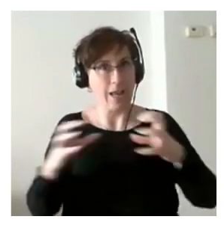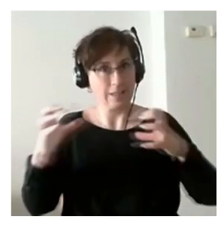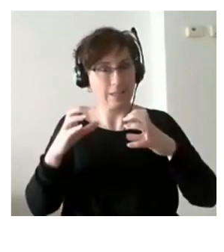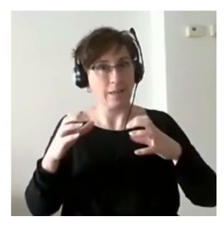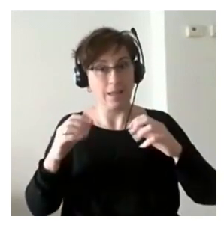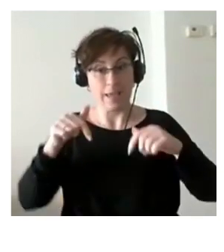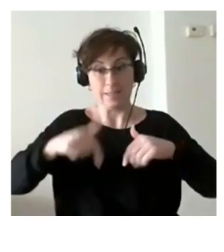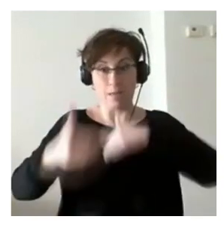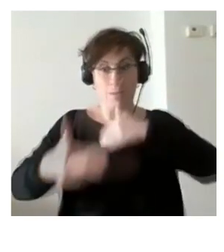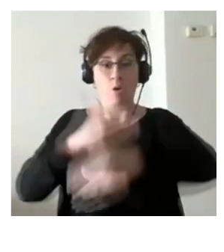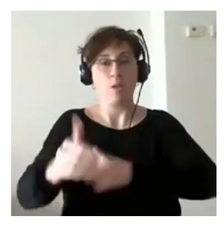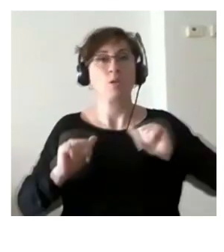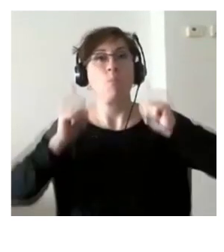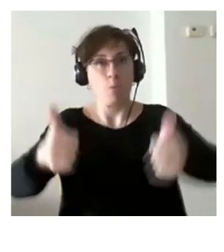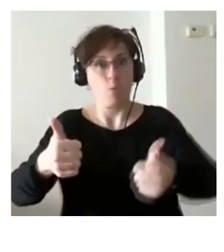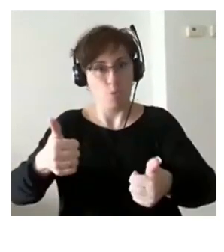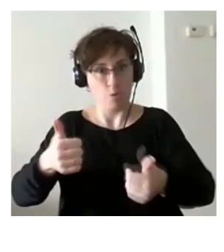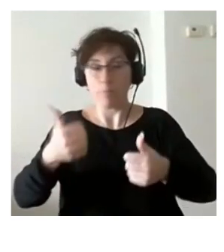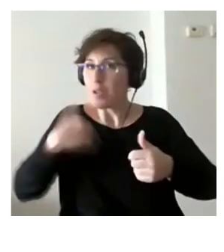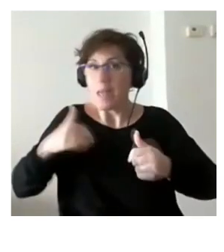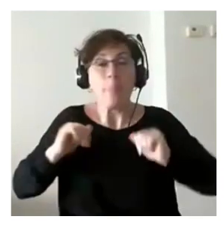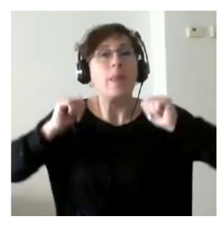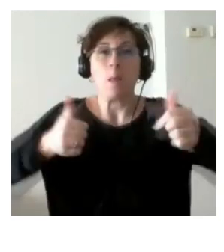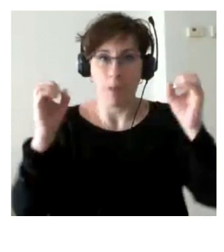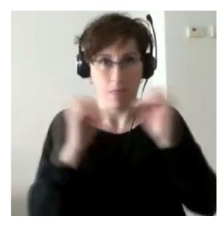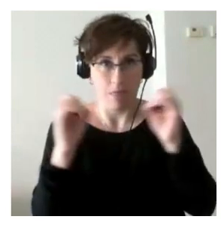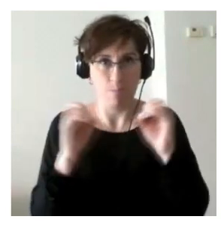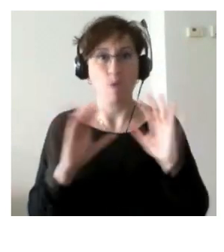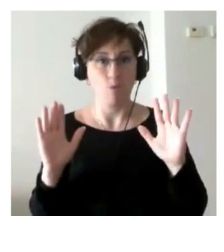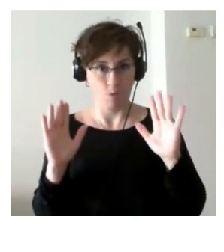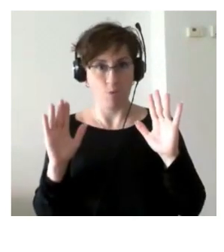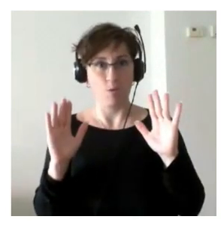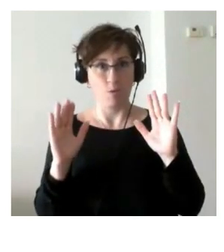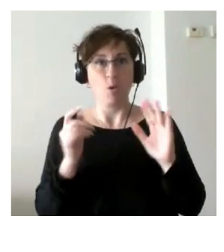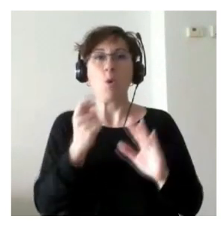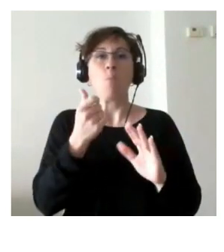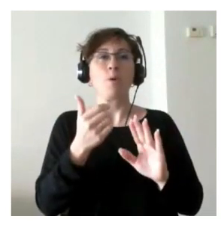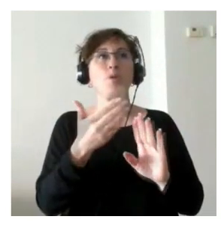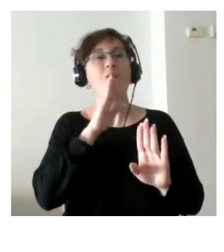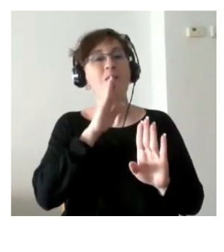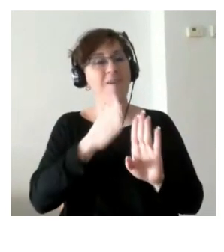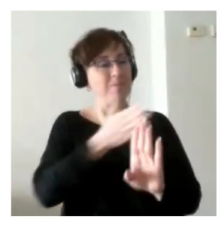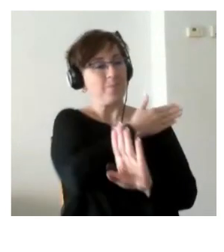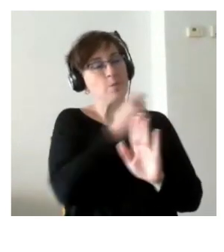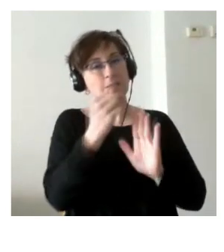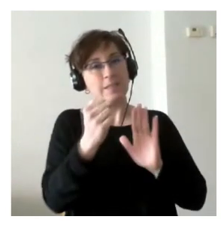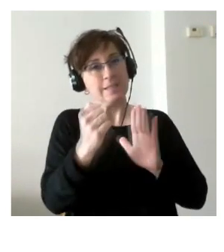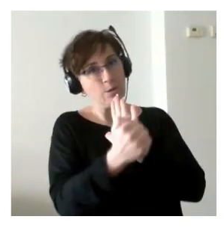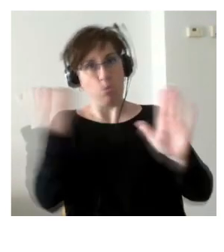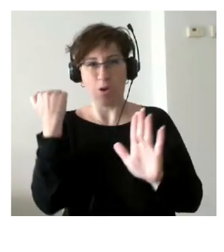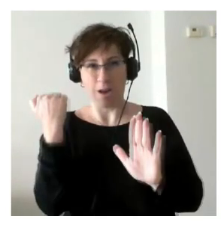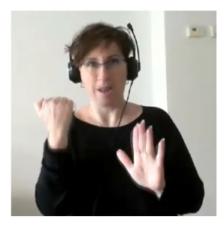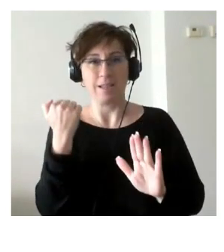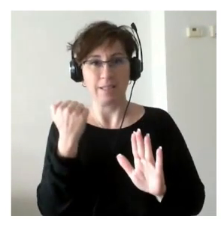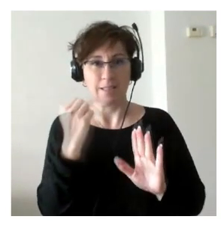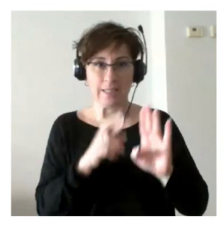este proceso desde el principio de como que resarcirnos un poco en pues eso al final